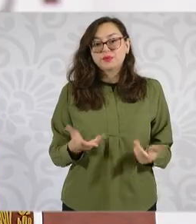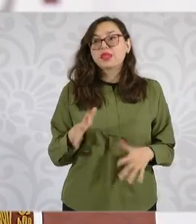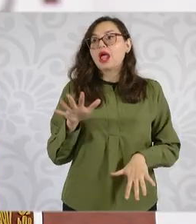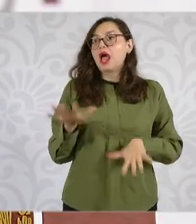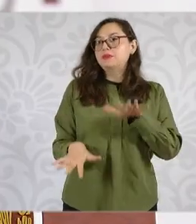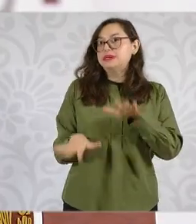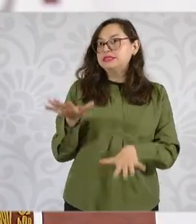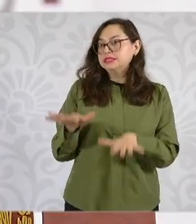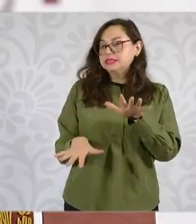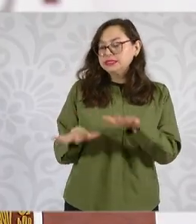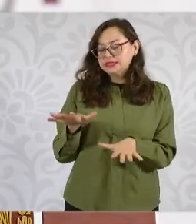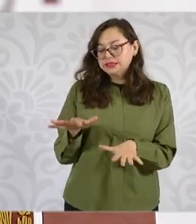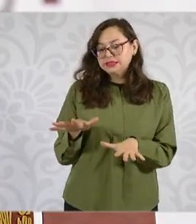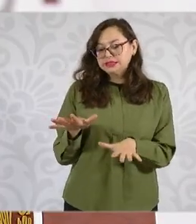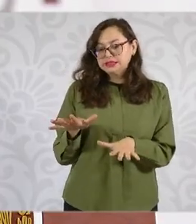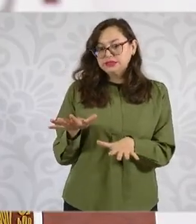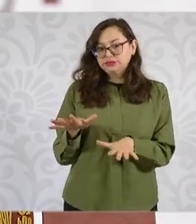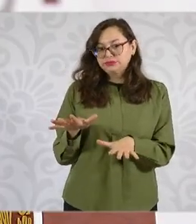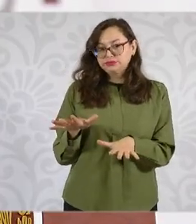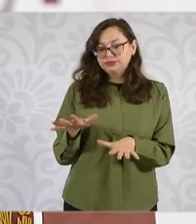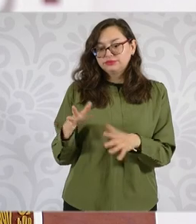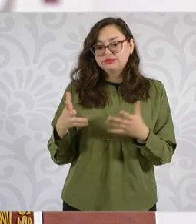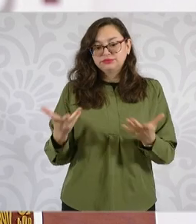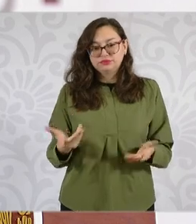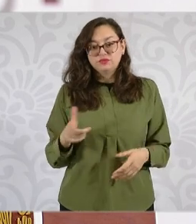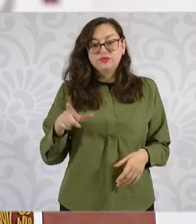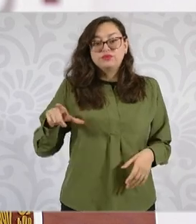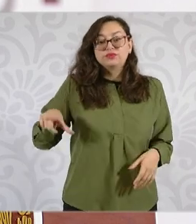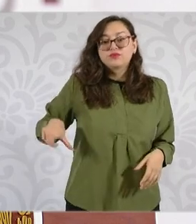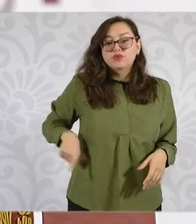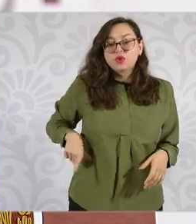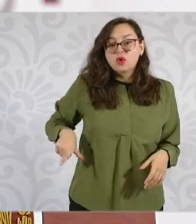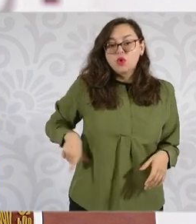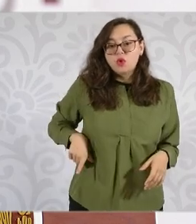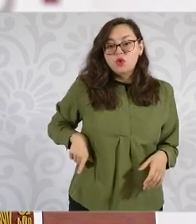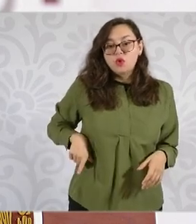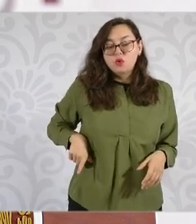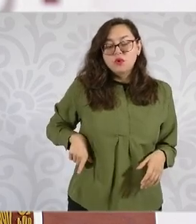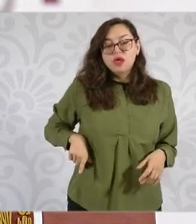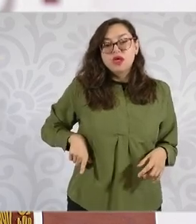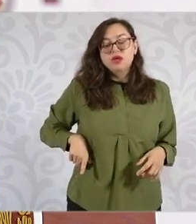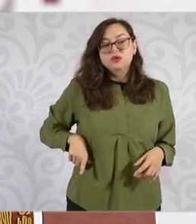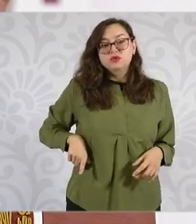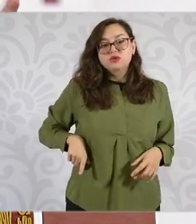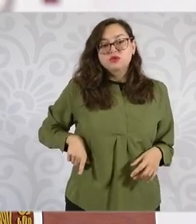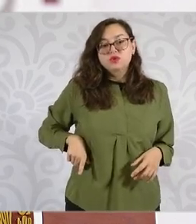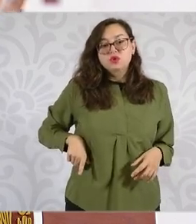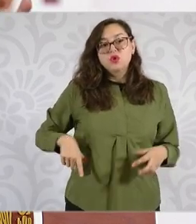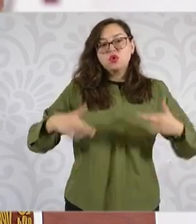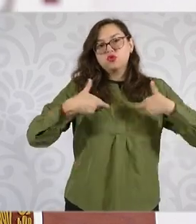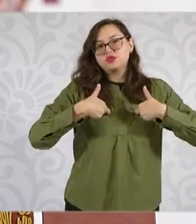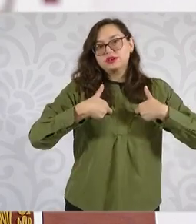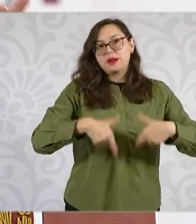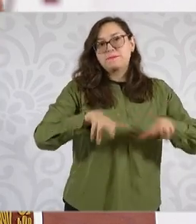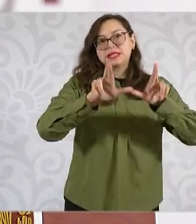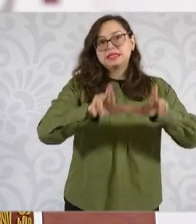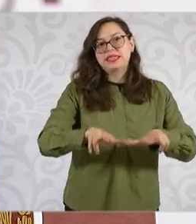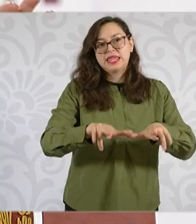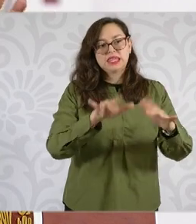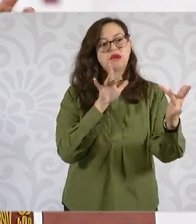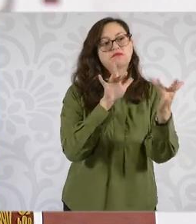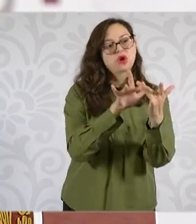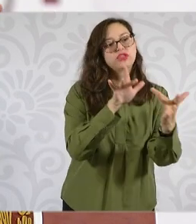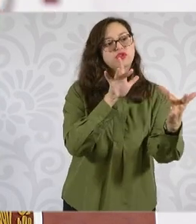digamos la relación entre gobierno y agricultores a través de los representantes del